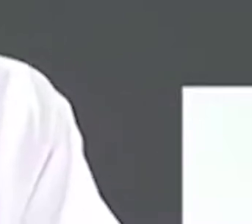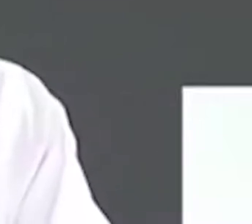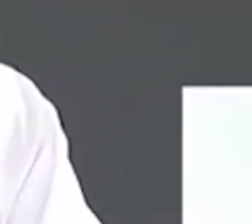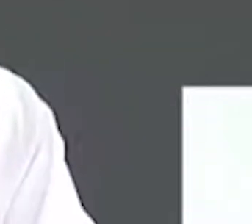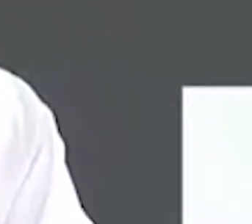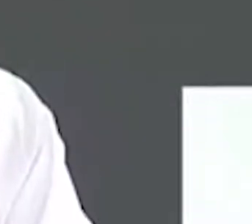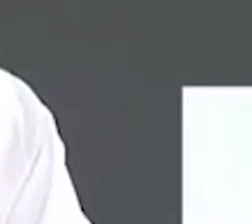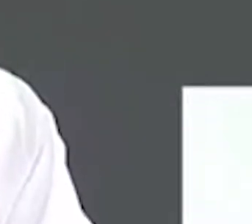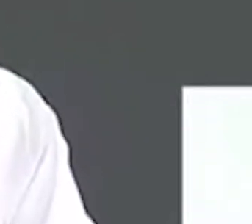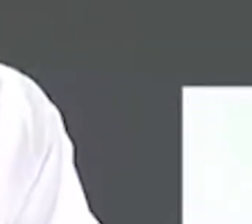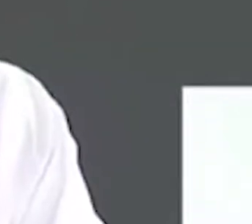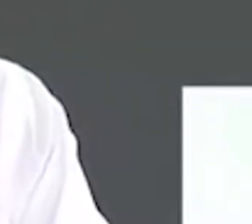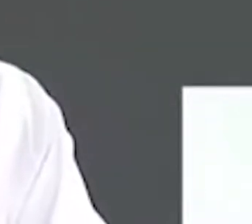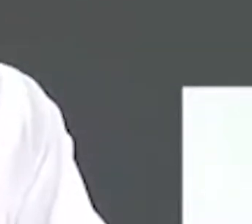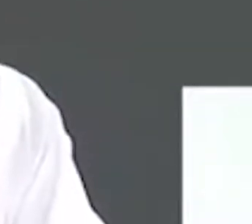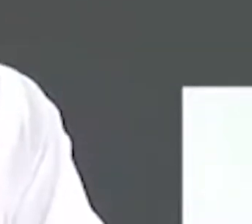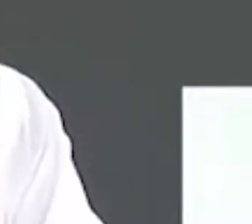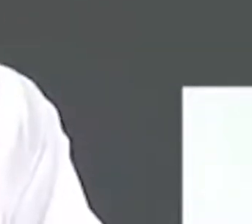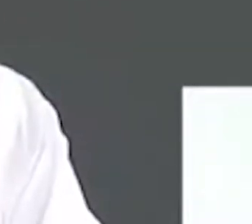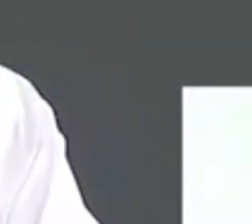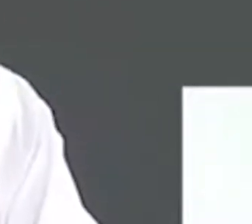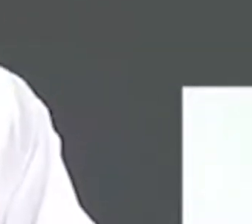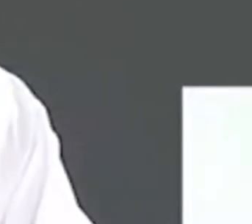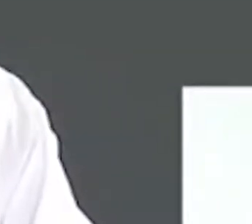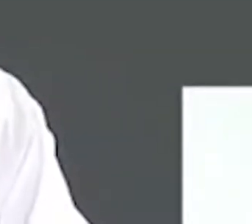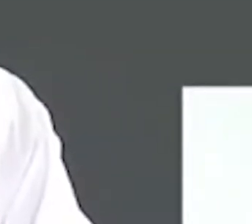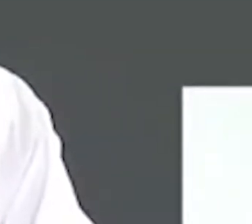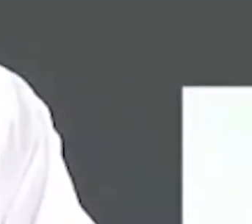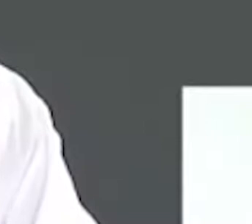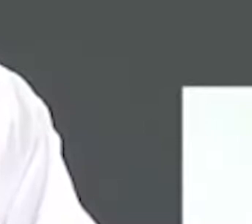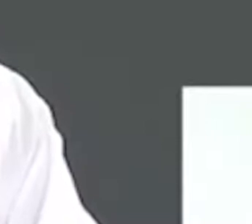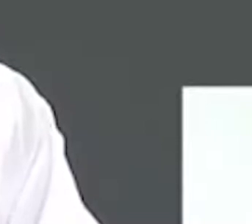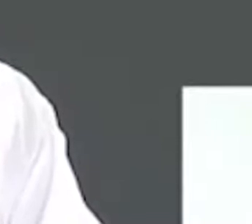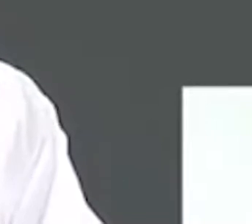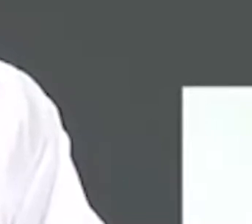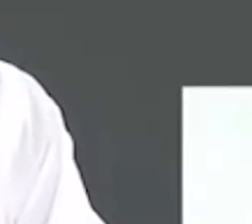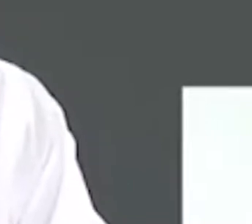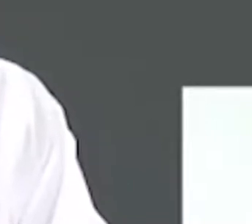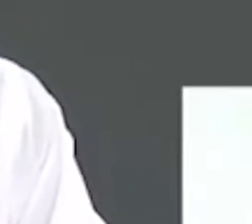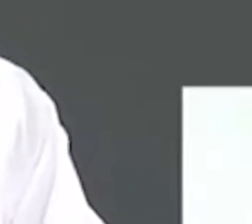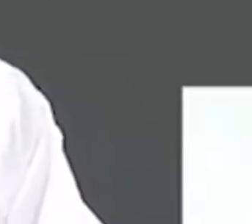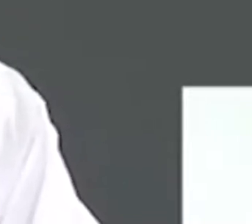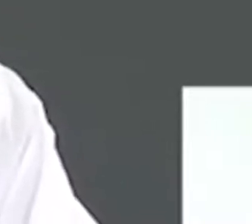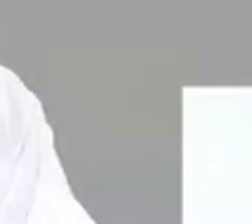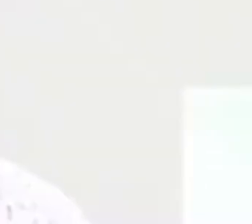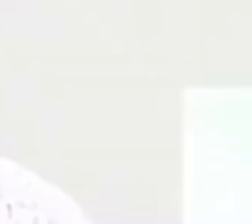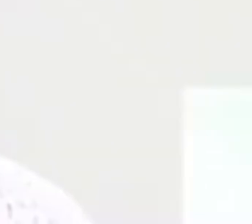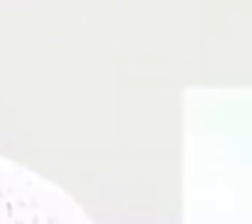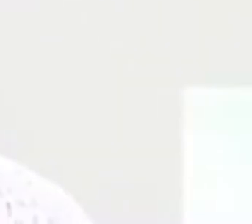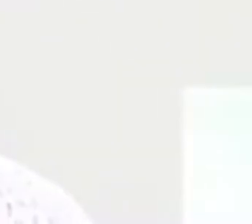González, por su apoyo, por su colaboración.